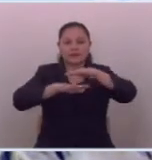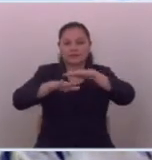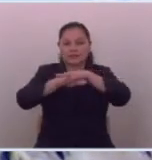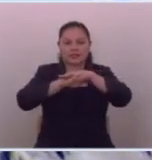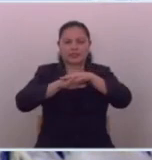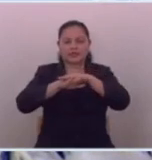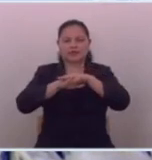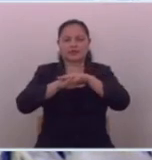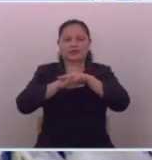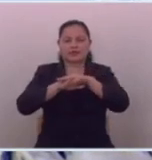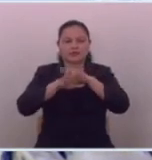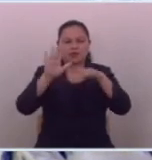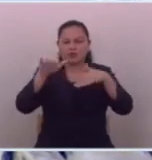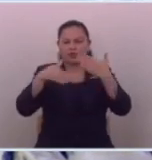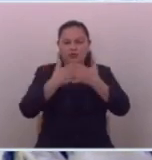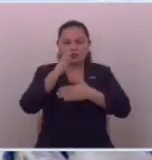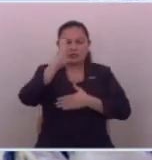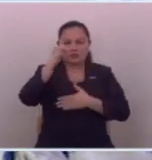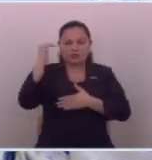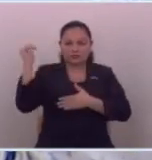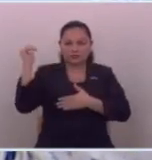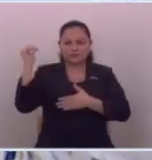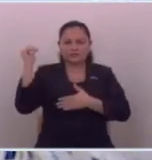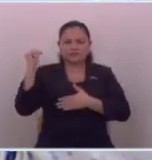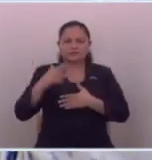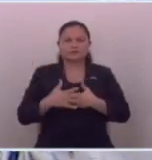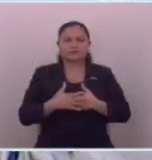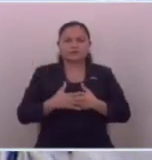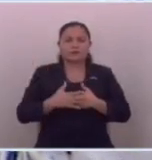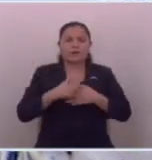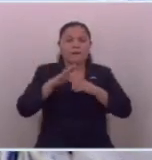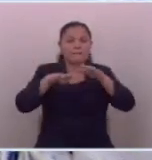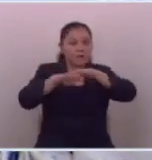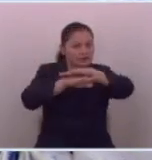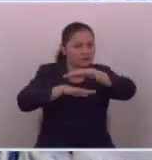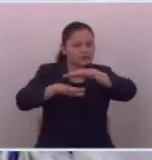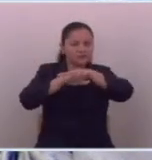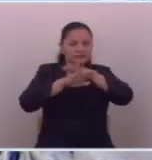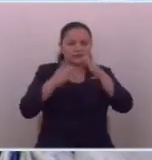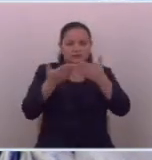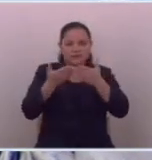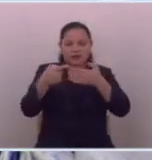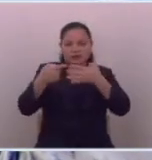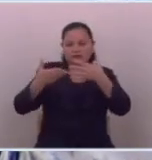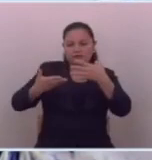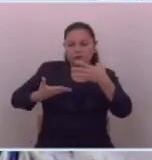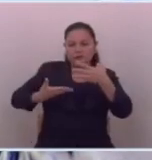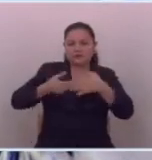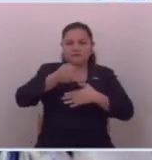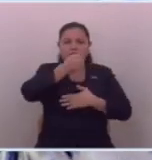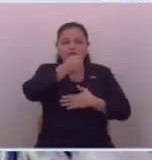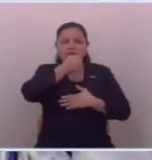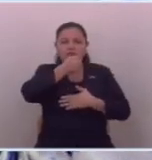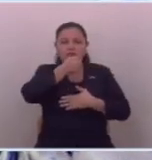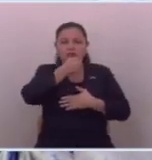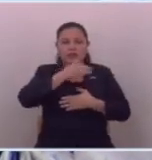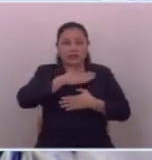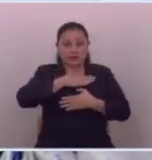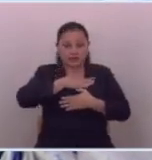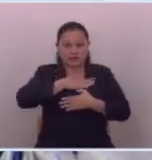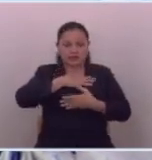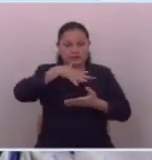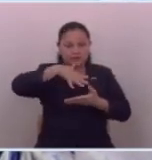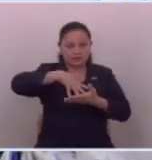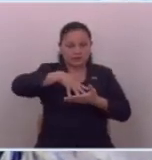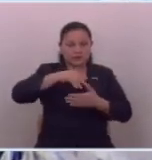en todo país que es fundamental para el derecho a la información que tiene la